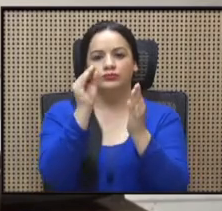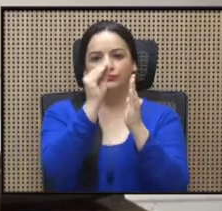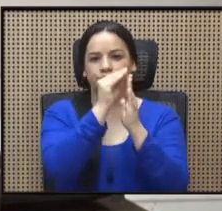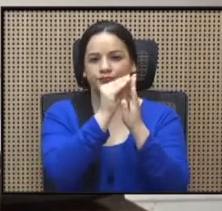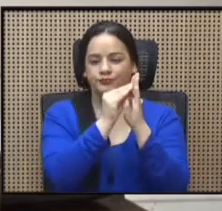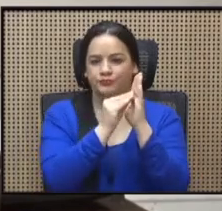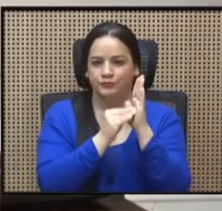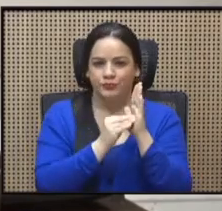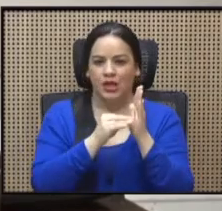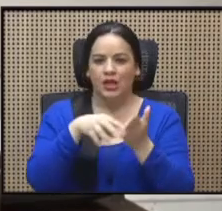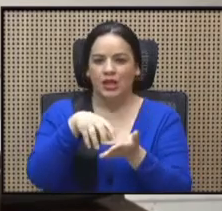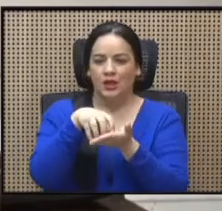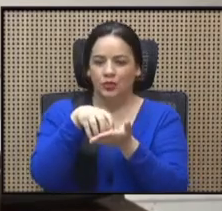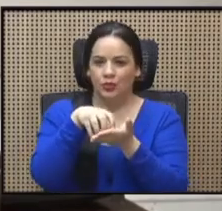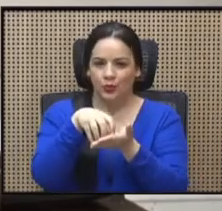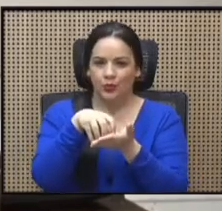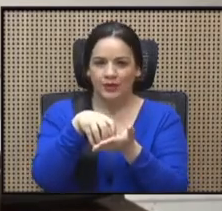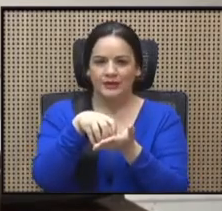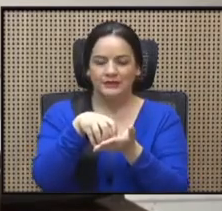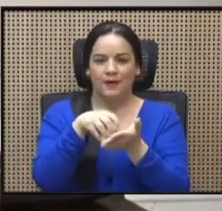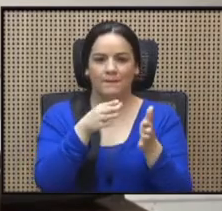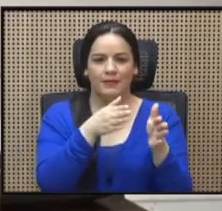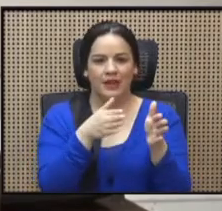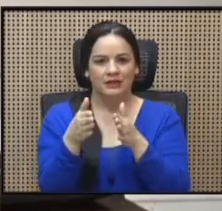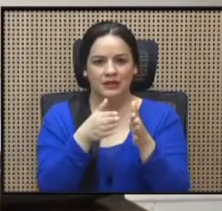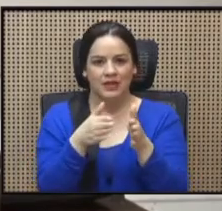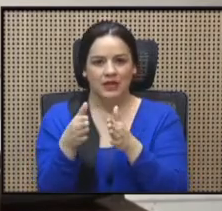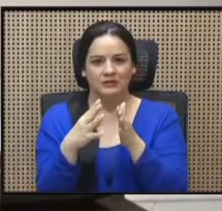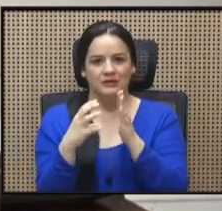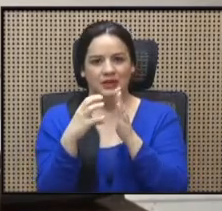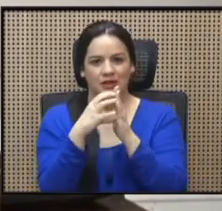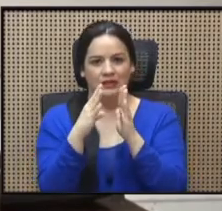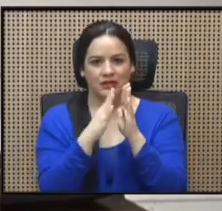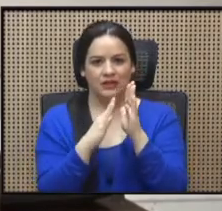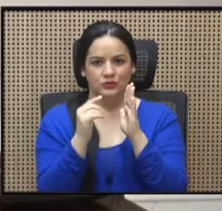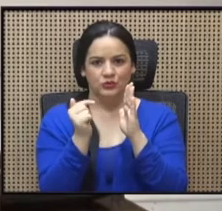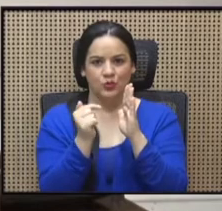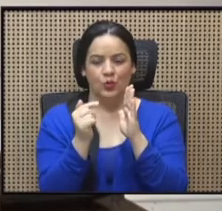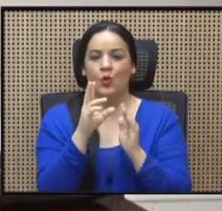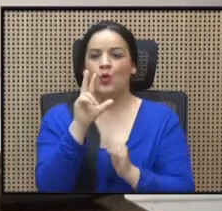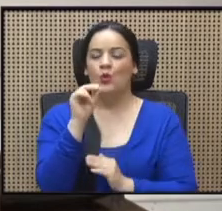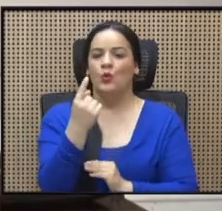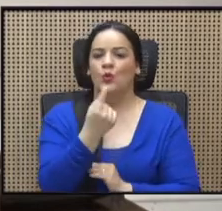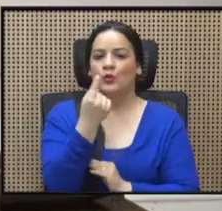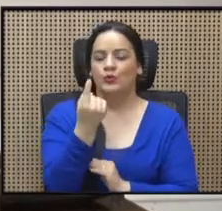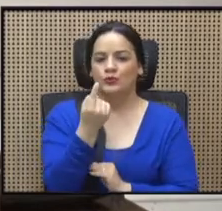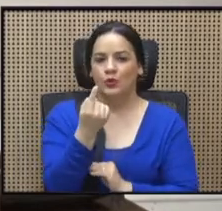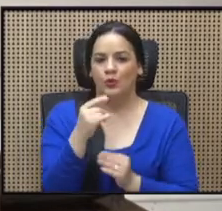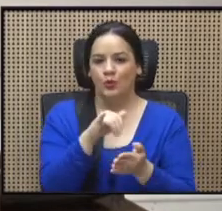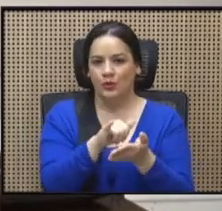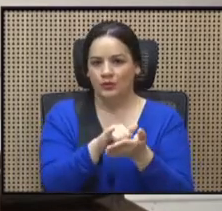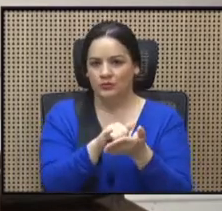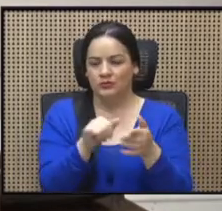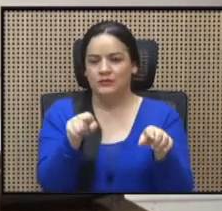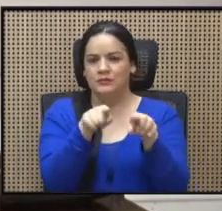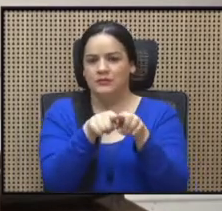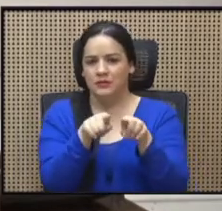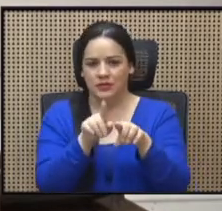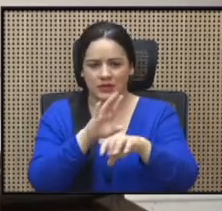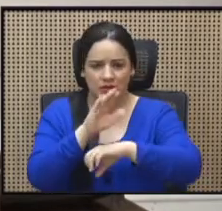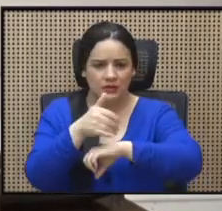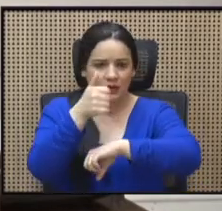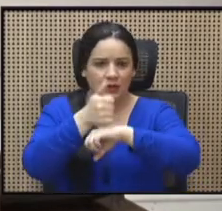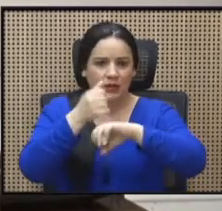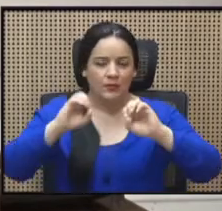planteadas en este texto. Pero no solo eso, sino que además establece con claridad